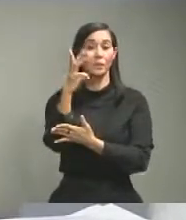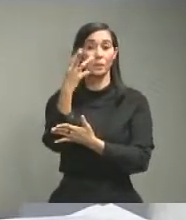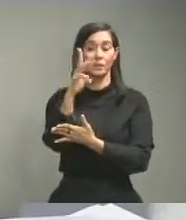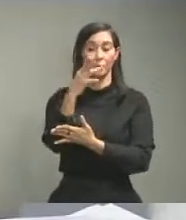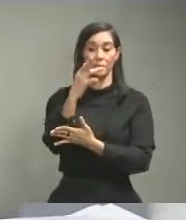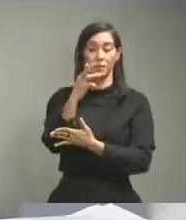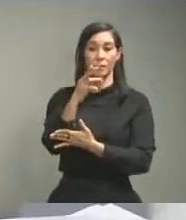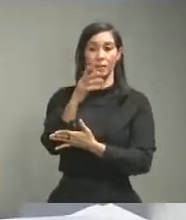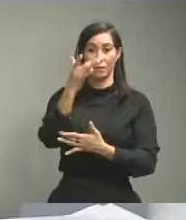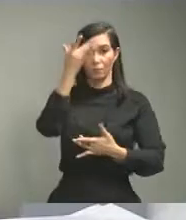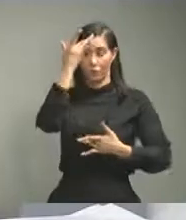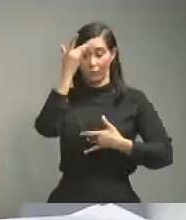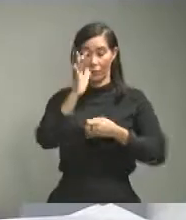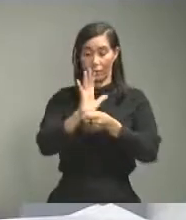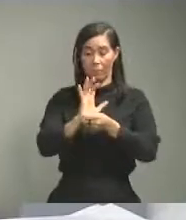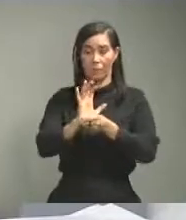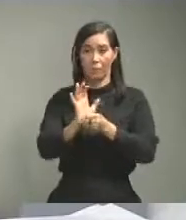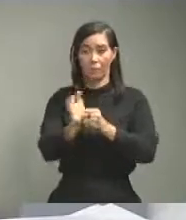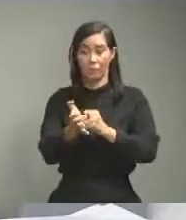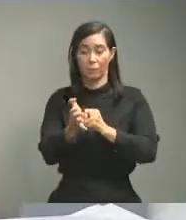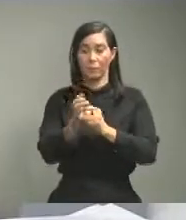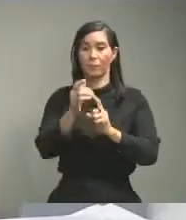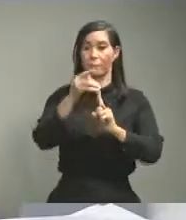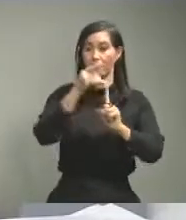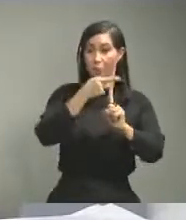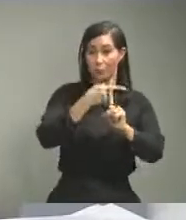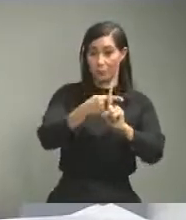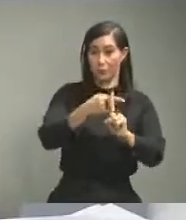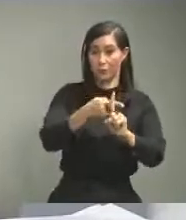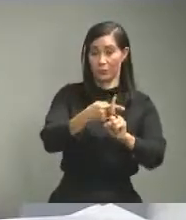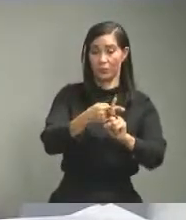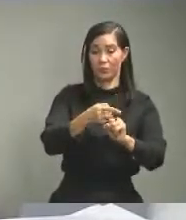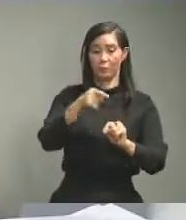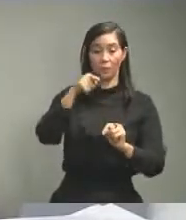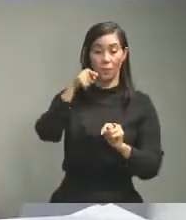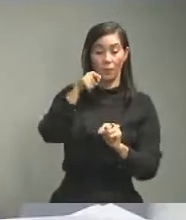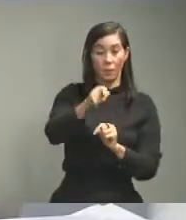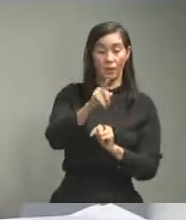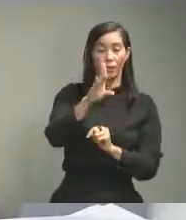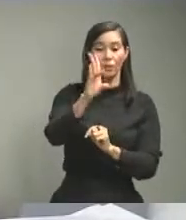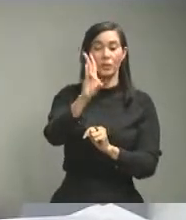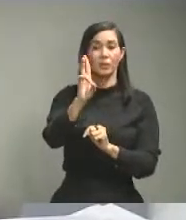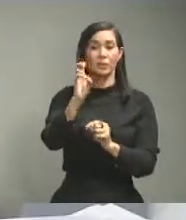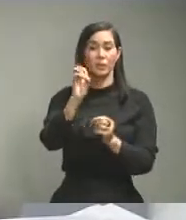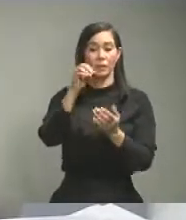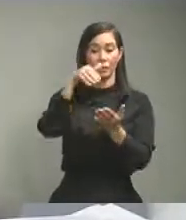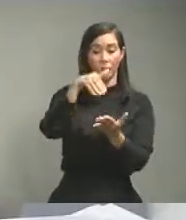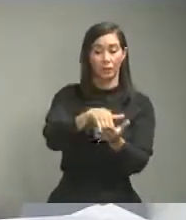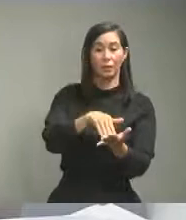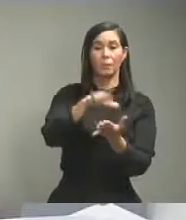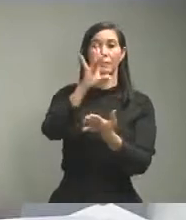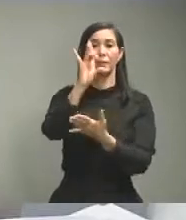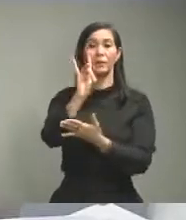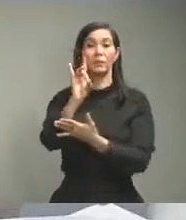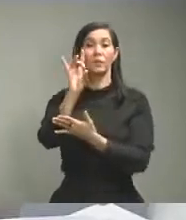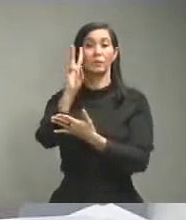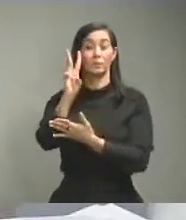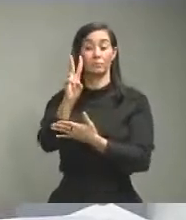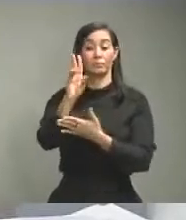confirmados De ellos, 70.082 son casos nuevos.